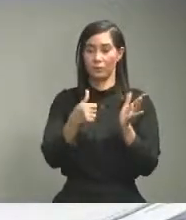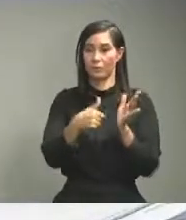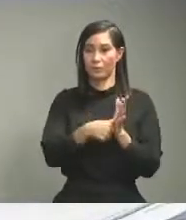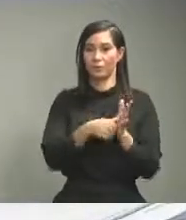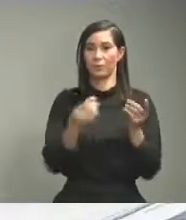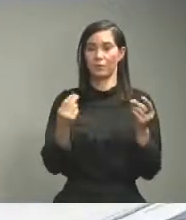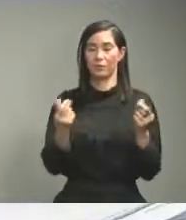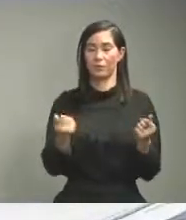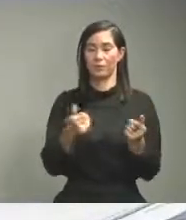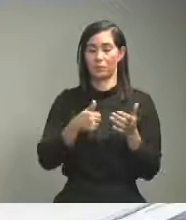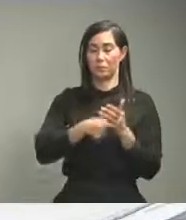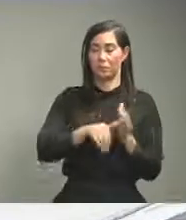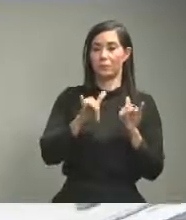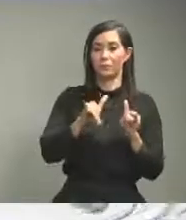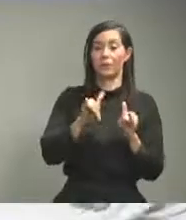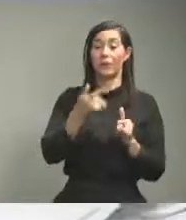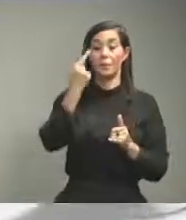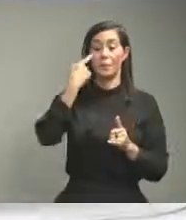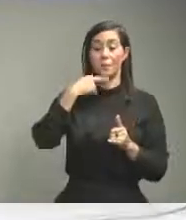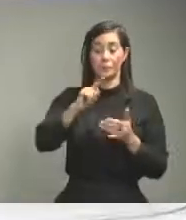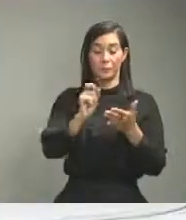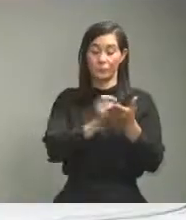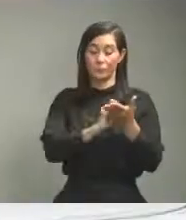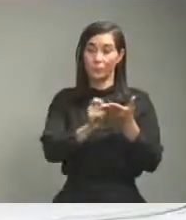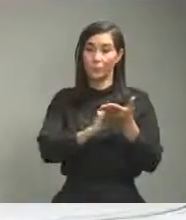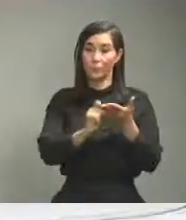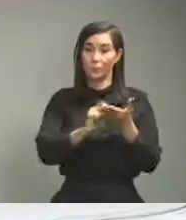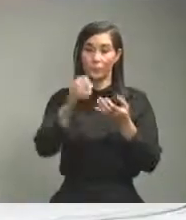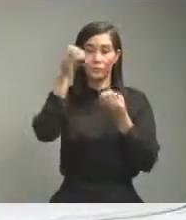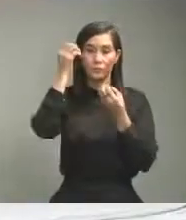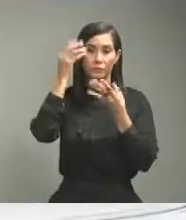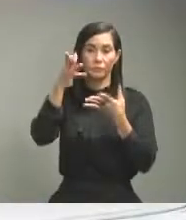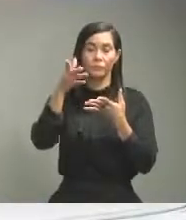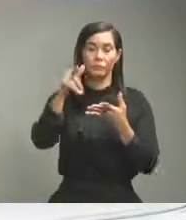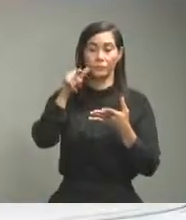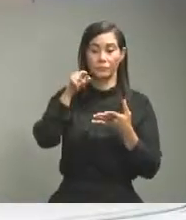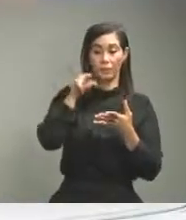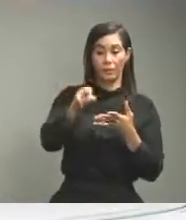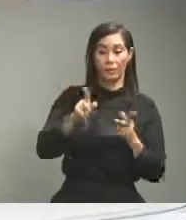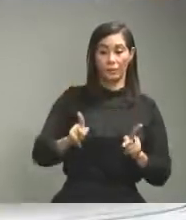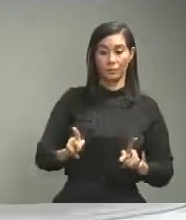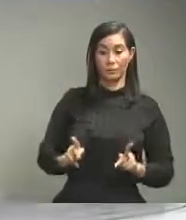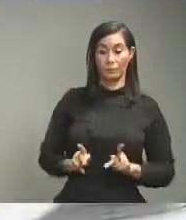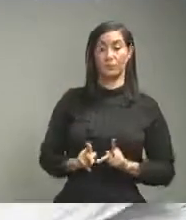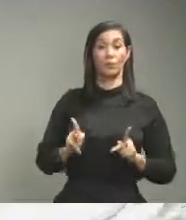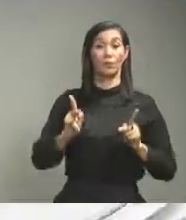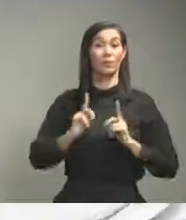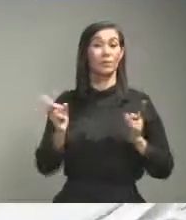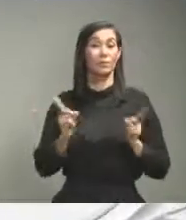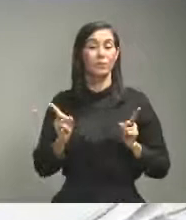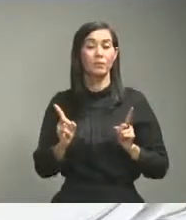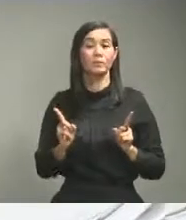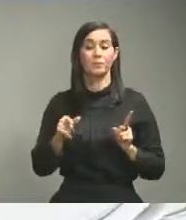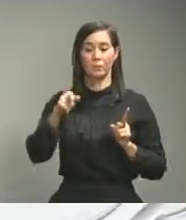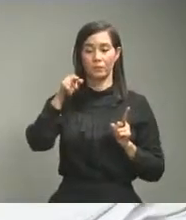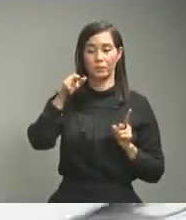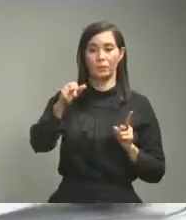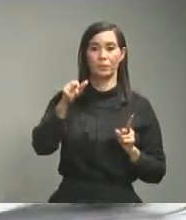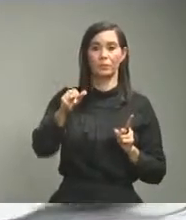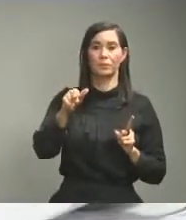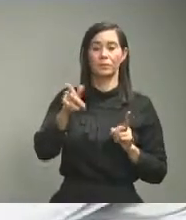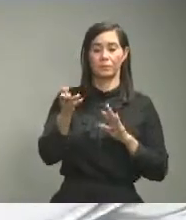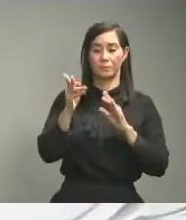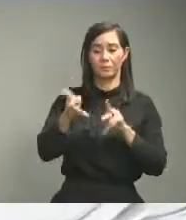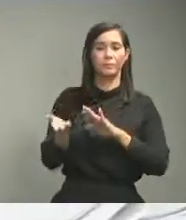pero epidemiológicamente y lo que figura en los boletines es el lugar de residencia como ese ciudadano que usted